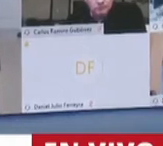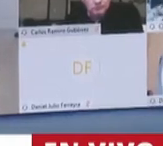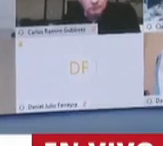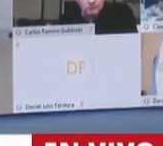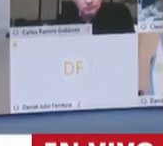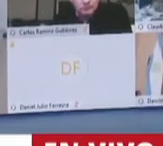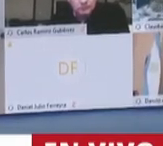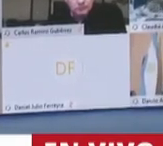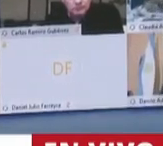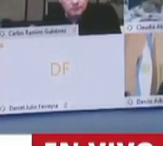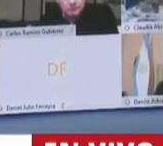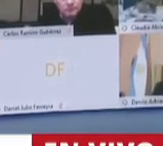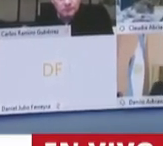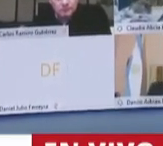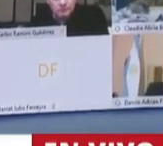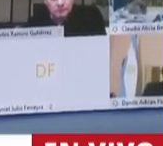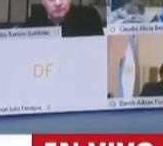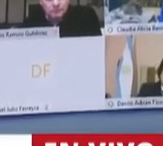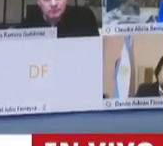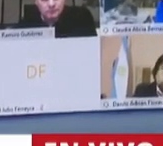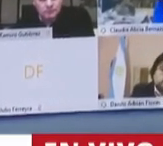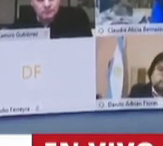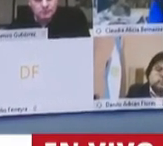Tiene la palabra la diputada Ginocchio Silvana.